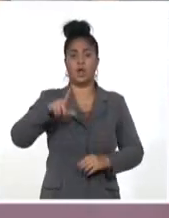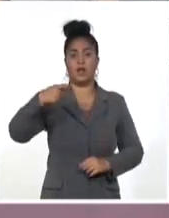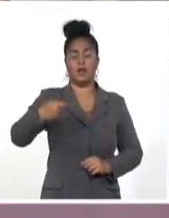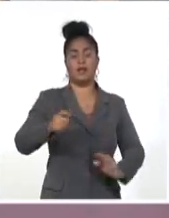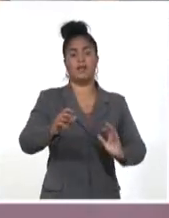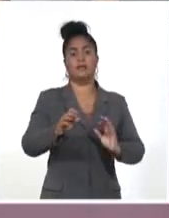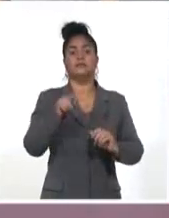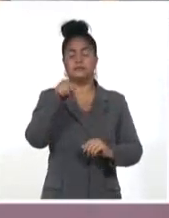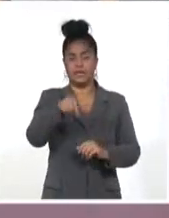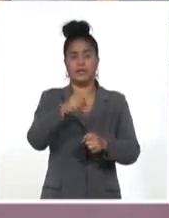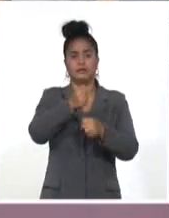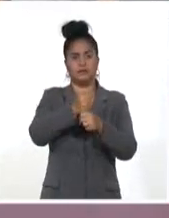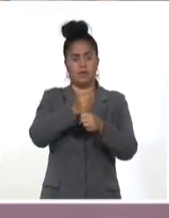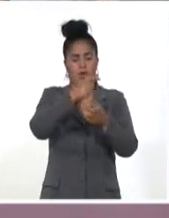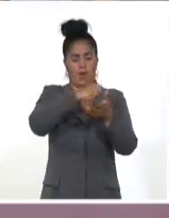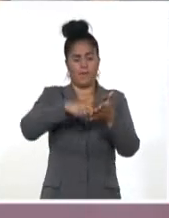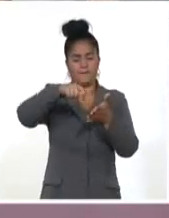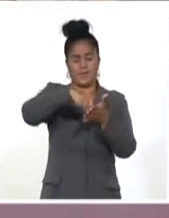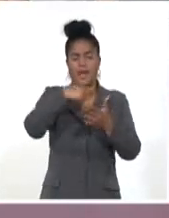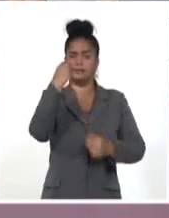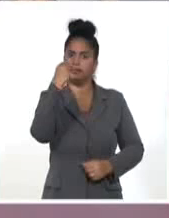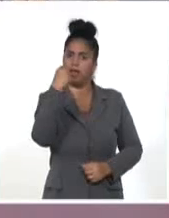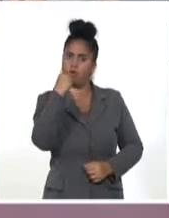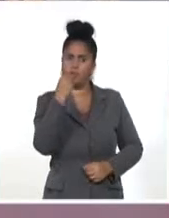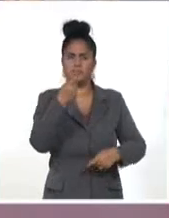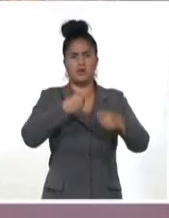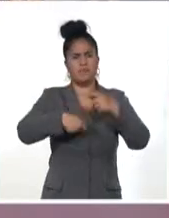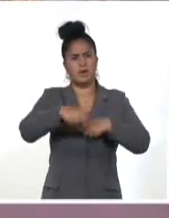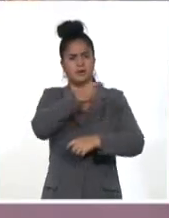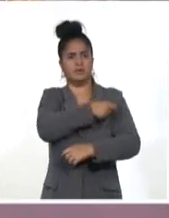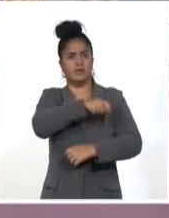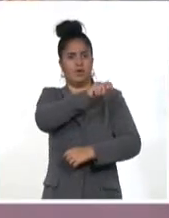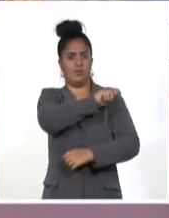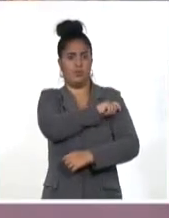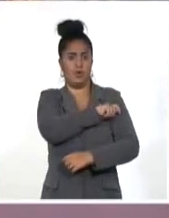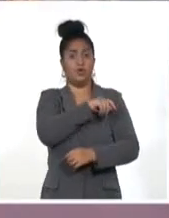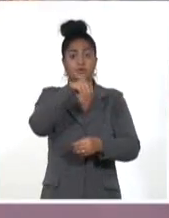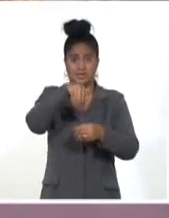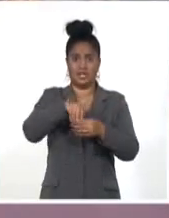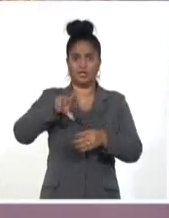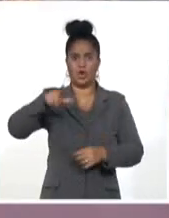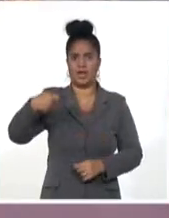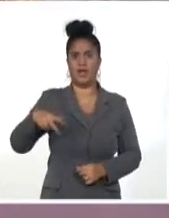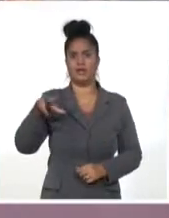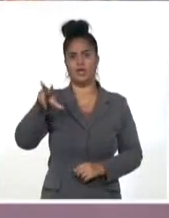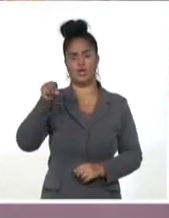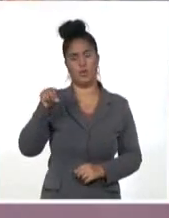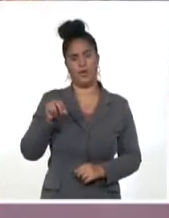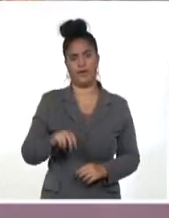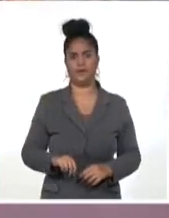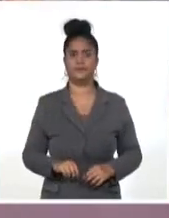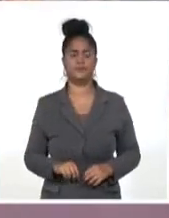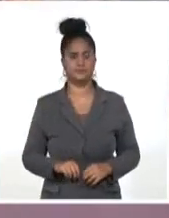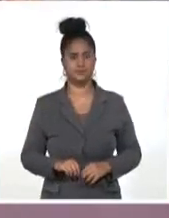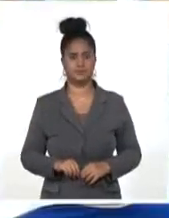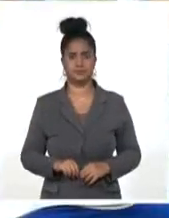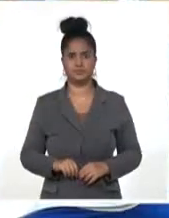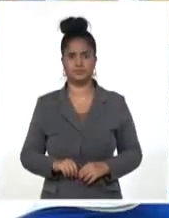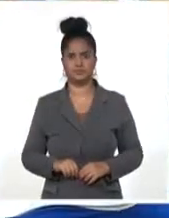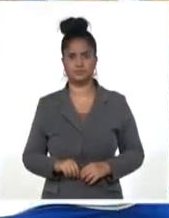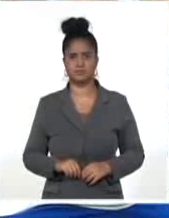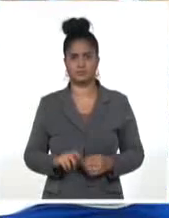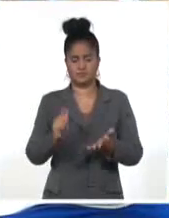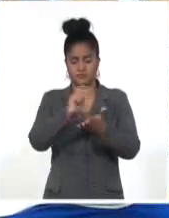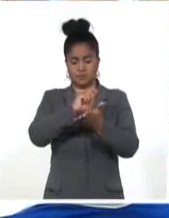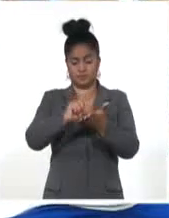Seguridad Nutricional en Cuba, que servirá de sustento jurídico del plan estratégico del país en esta materia. En la redacción de